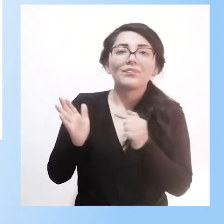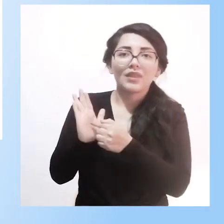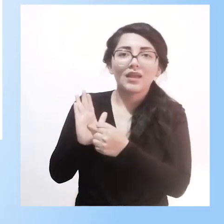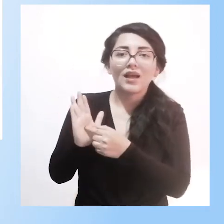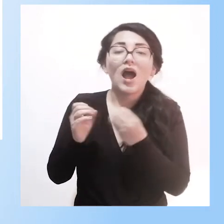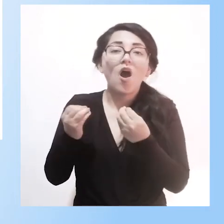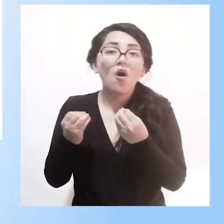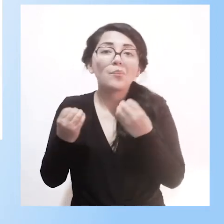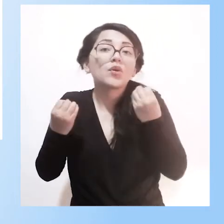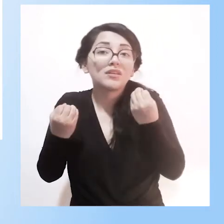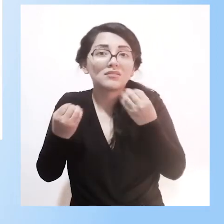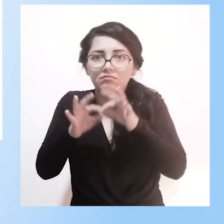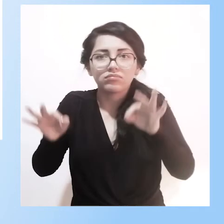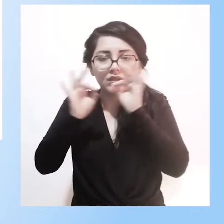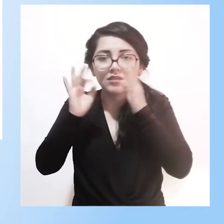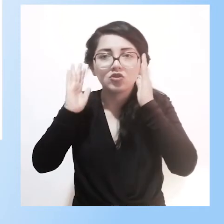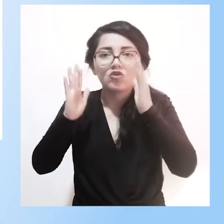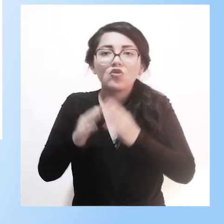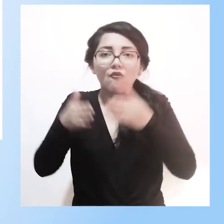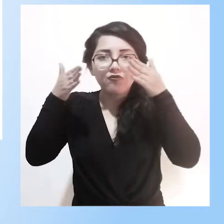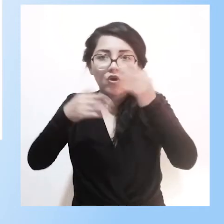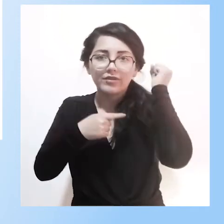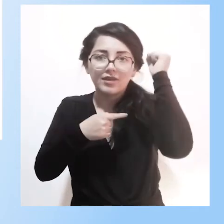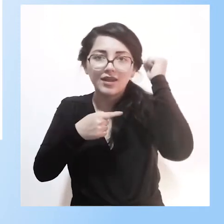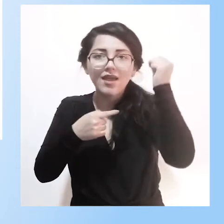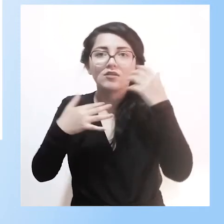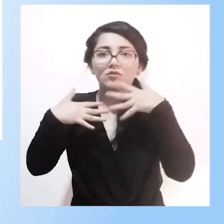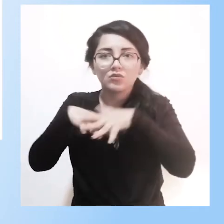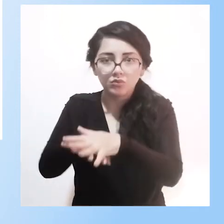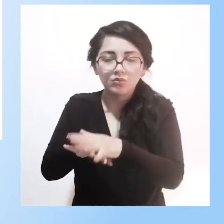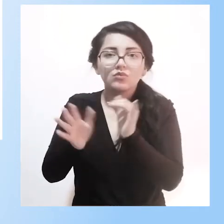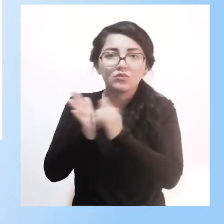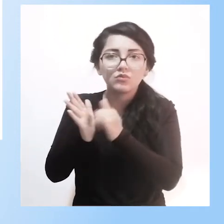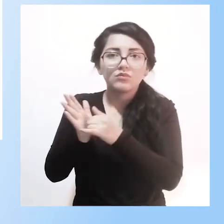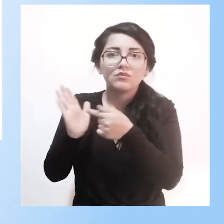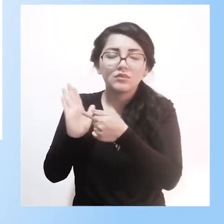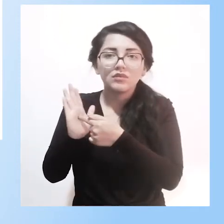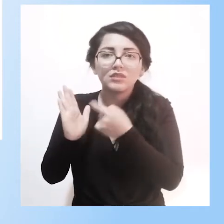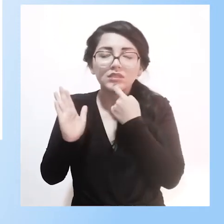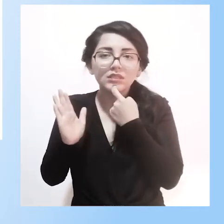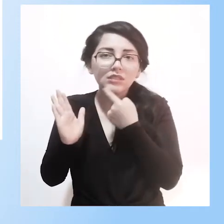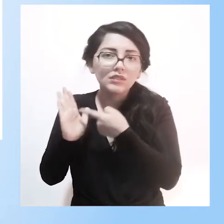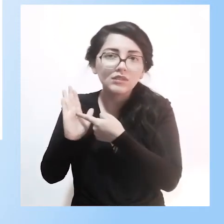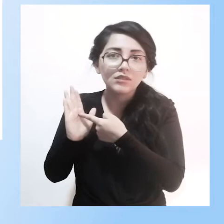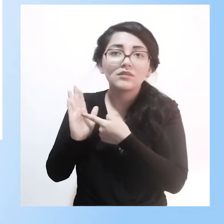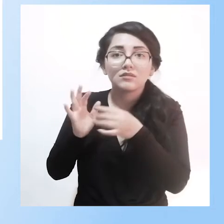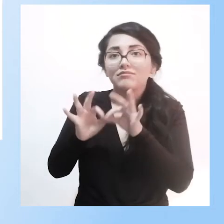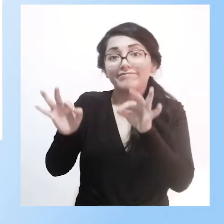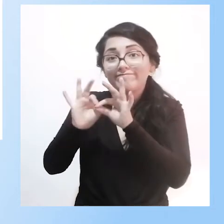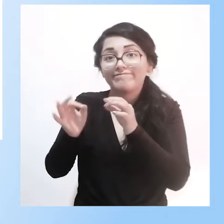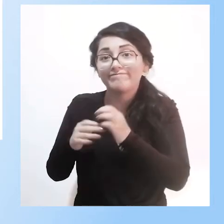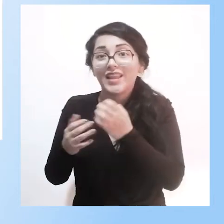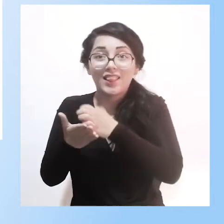derechos, de inclusión? Aquí realmente lo concebimos que está dentro de lo que es educación educativa inclusiva, desde la